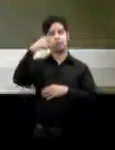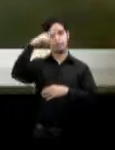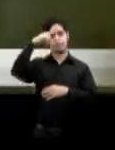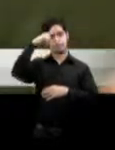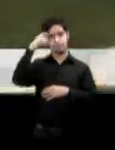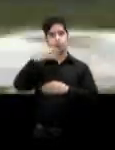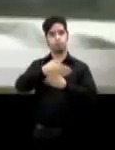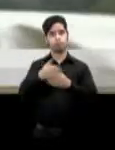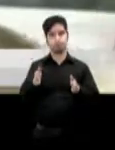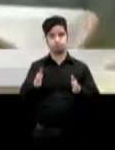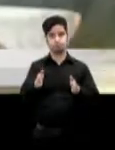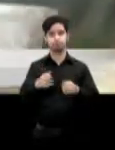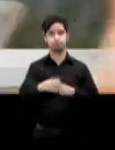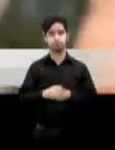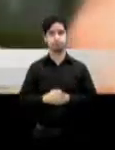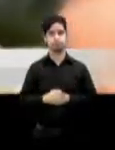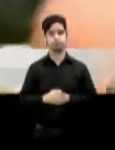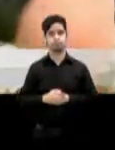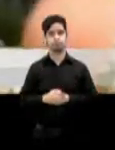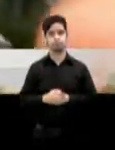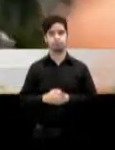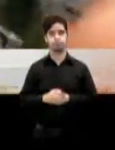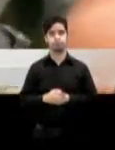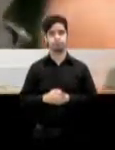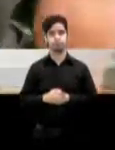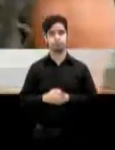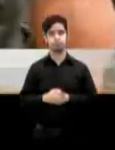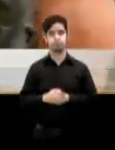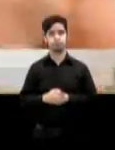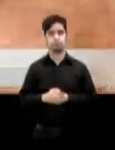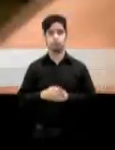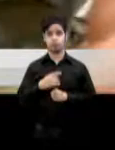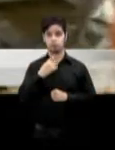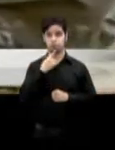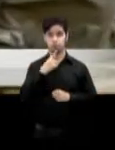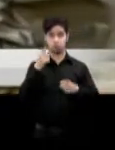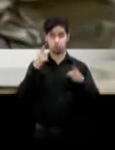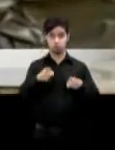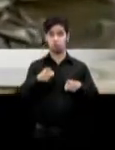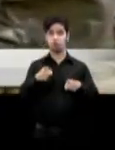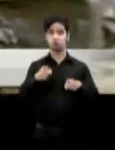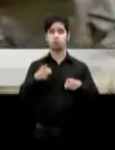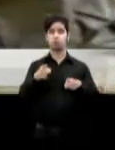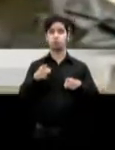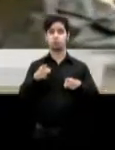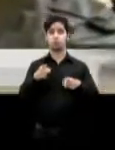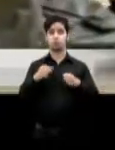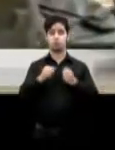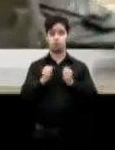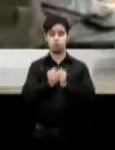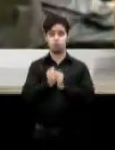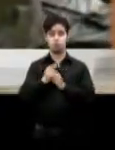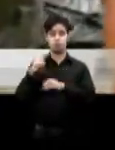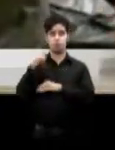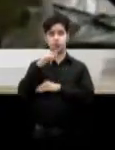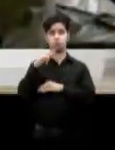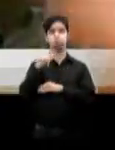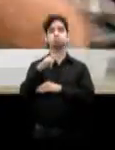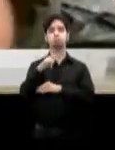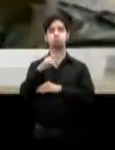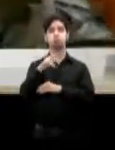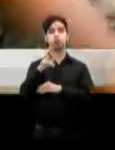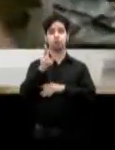el endurecimiento de las reglas de vuelo y varios funcionarios involucrados con el vuelo serán removidos